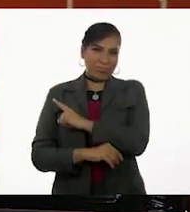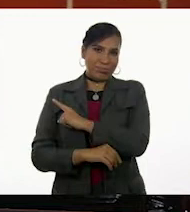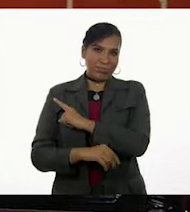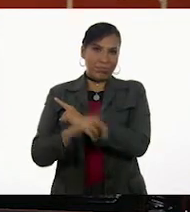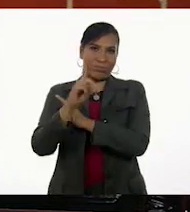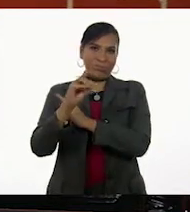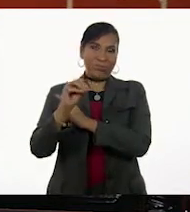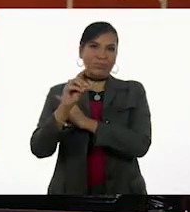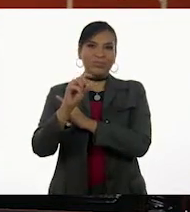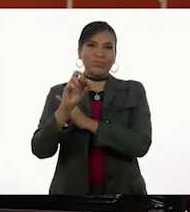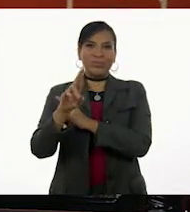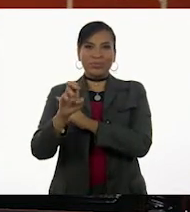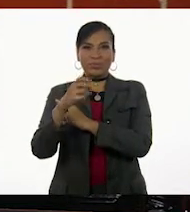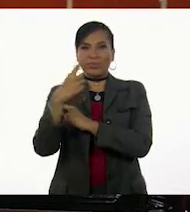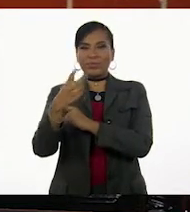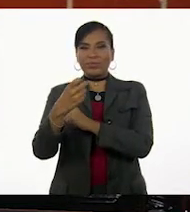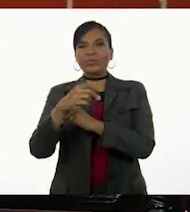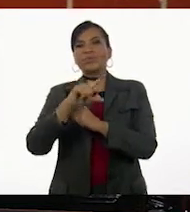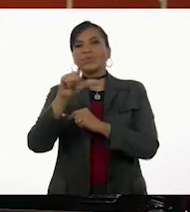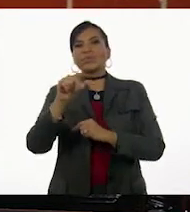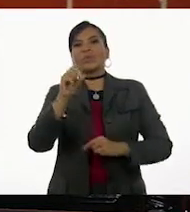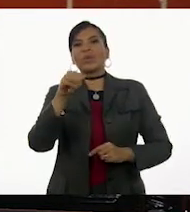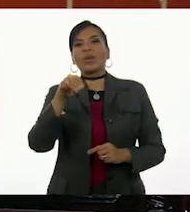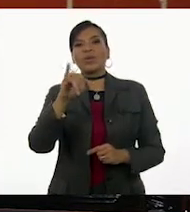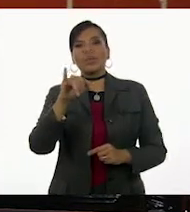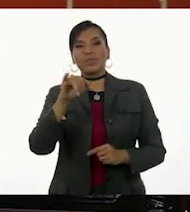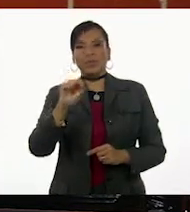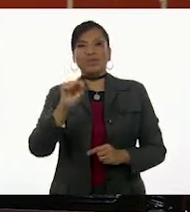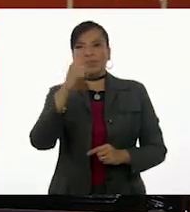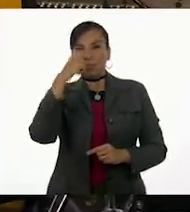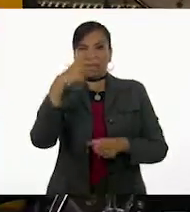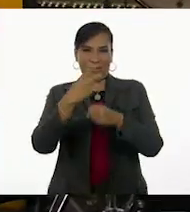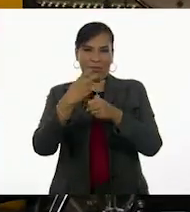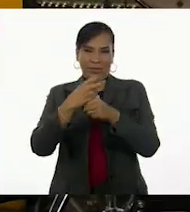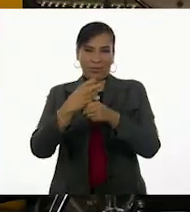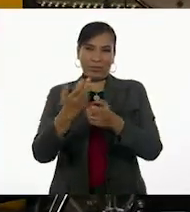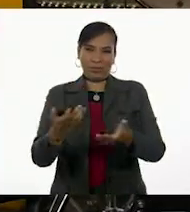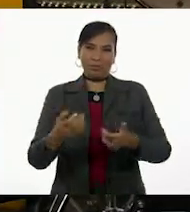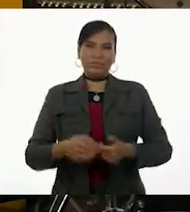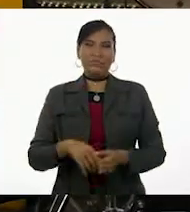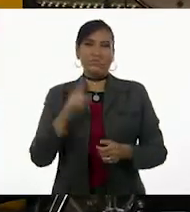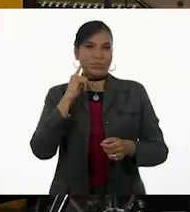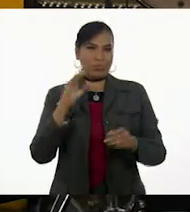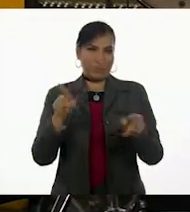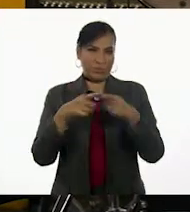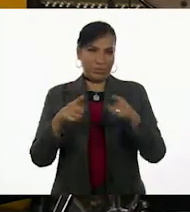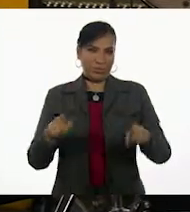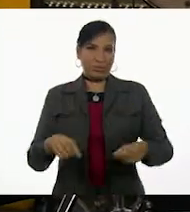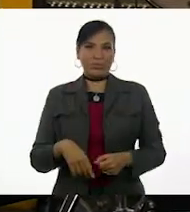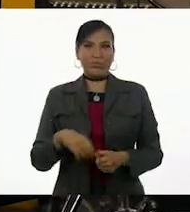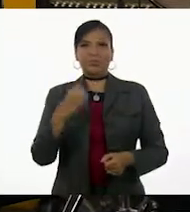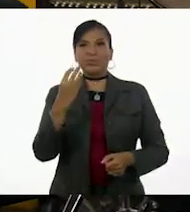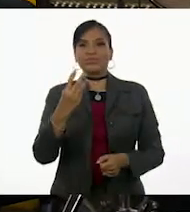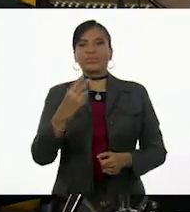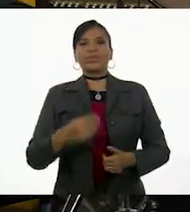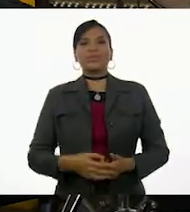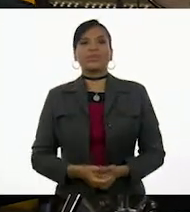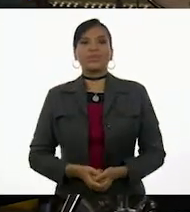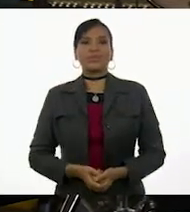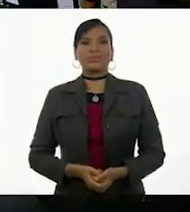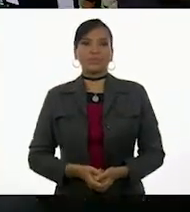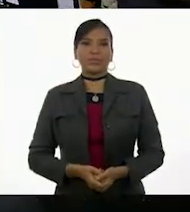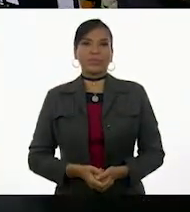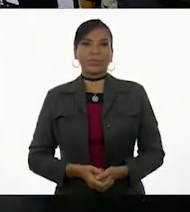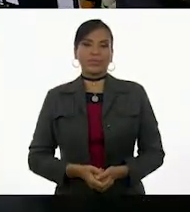re para el primer compás. Y mi, do, la sol para el segundo compás. Bueno, pues escuchemos. Tres, y...